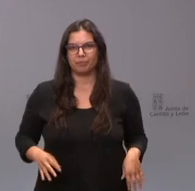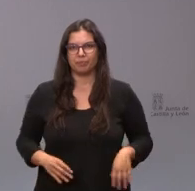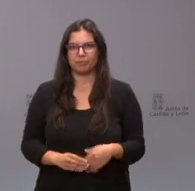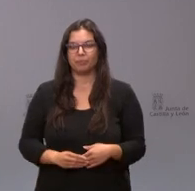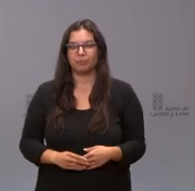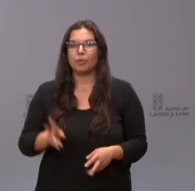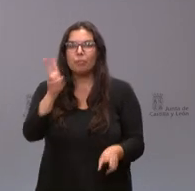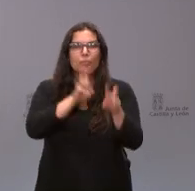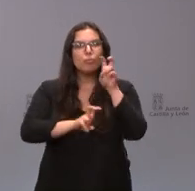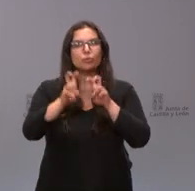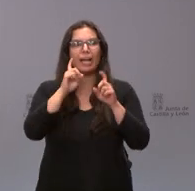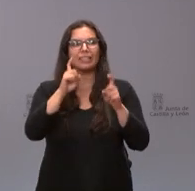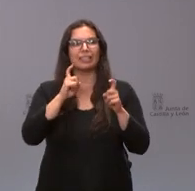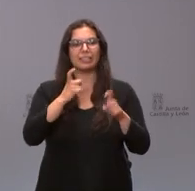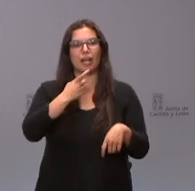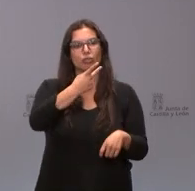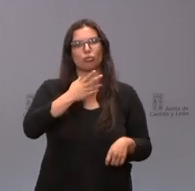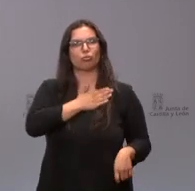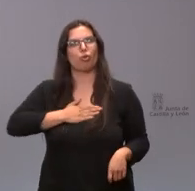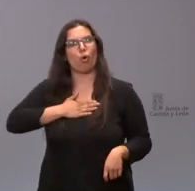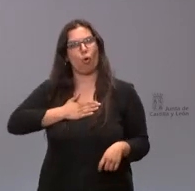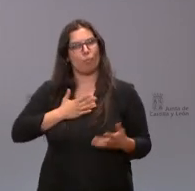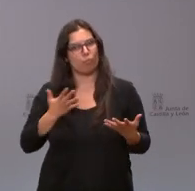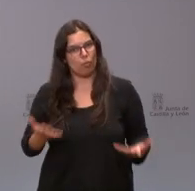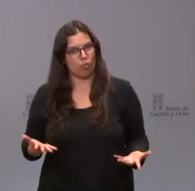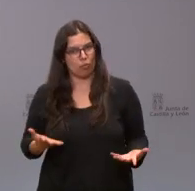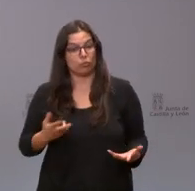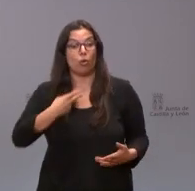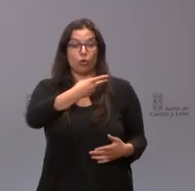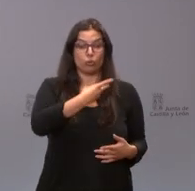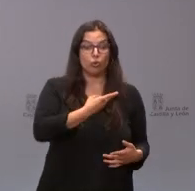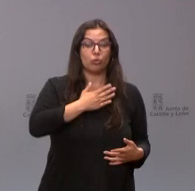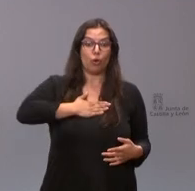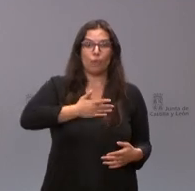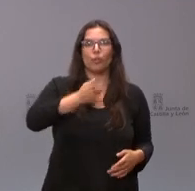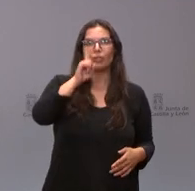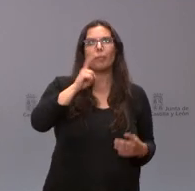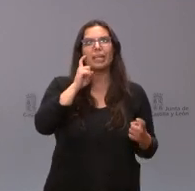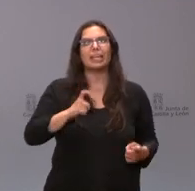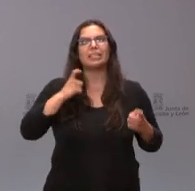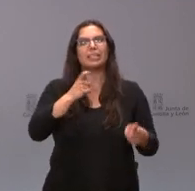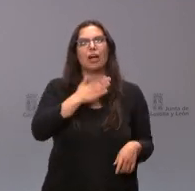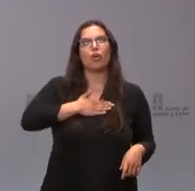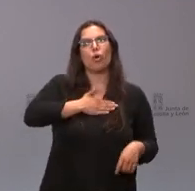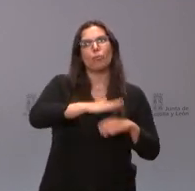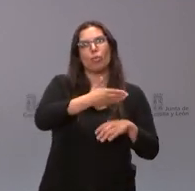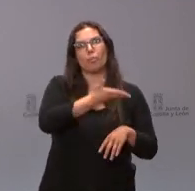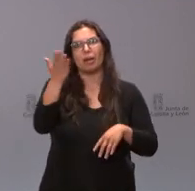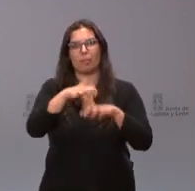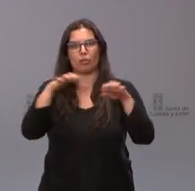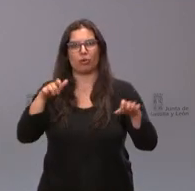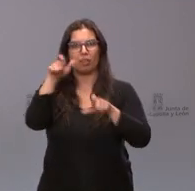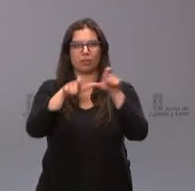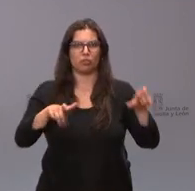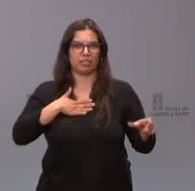Buscaremos sentirnos cómodos no solo las dos formaciones políticas sino intentaremos también que se sientan cómodos la mayor parte de los ciudadanos de Castilla y León